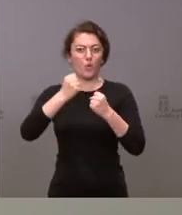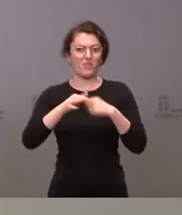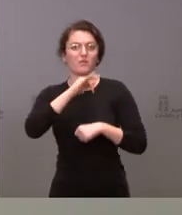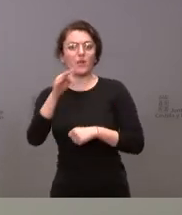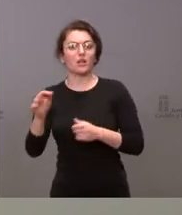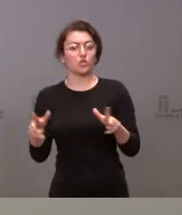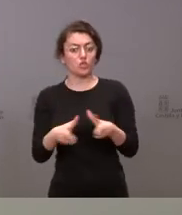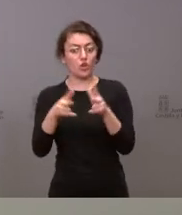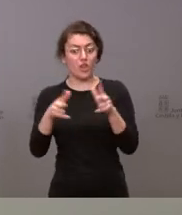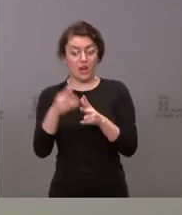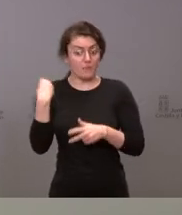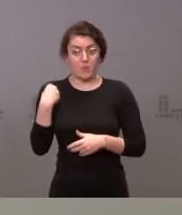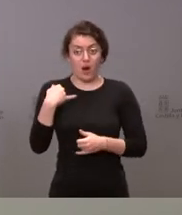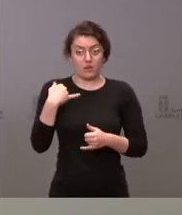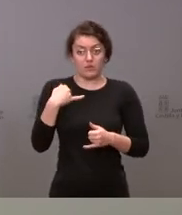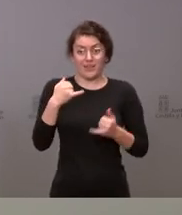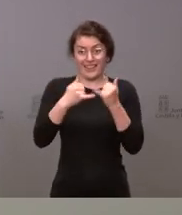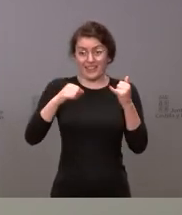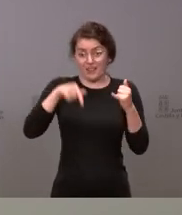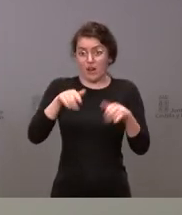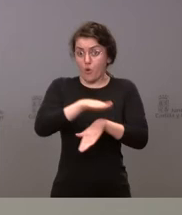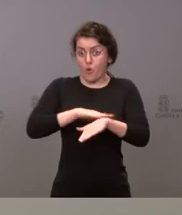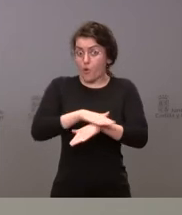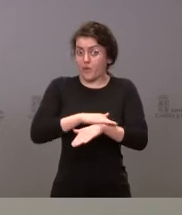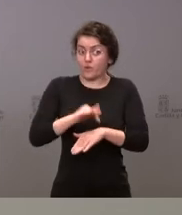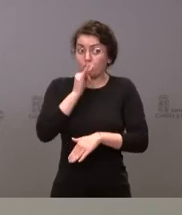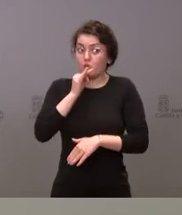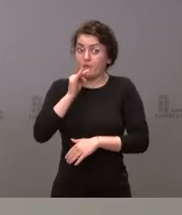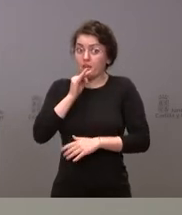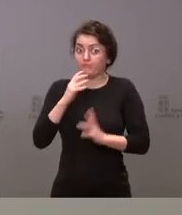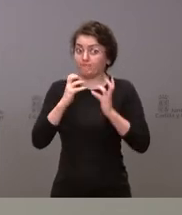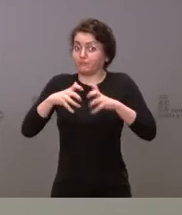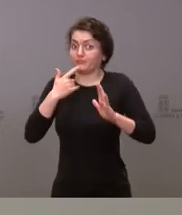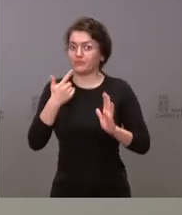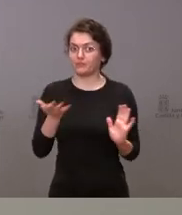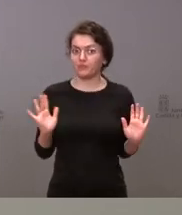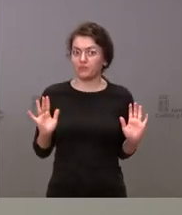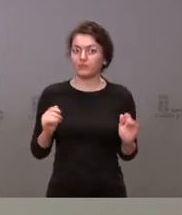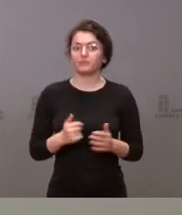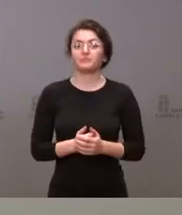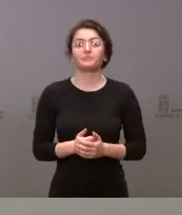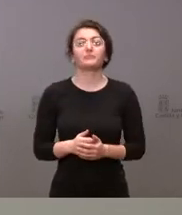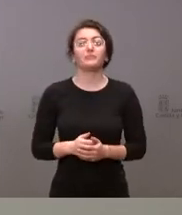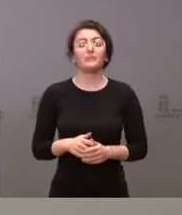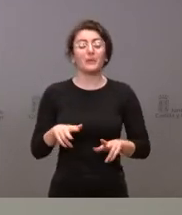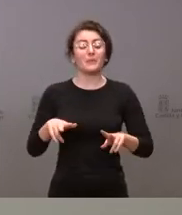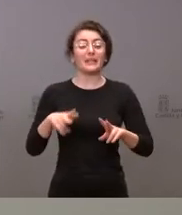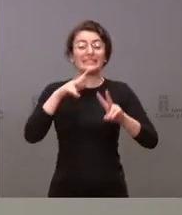el gobierno está tardando en reaccionar y me planteaba luego perdón la gran corta de Favero